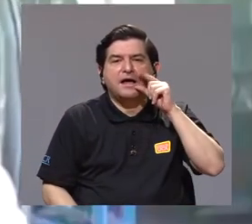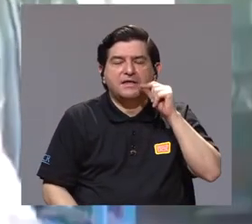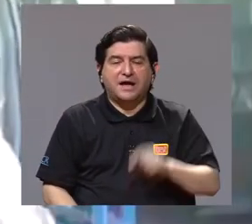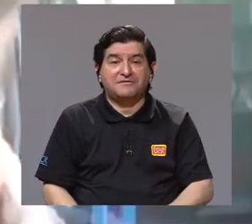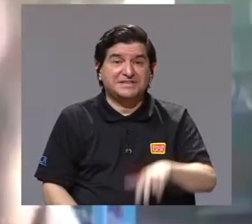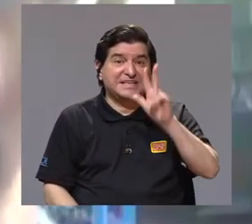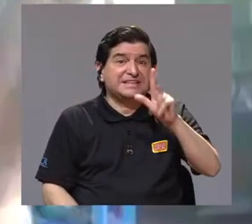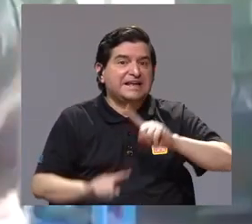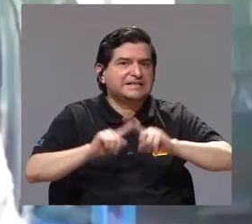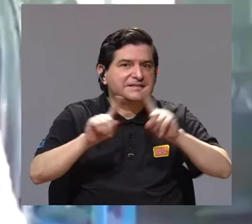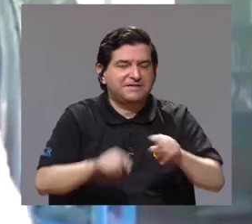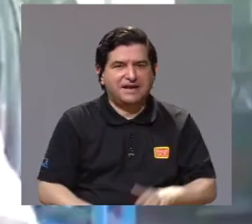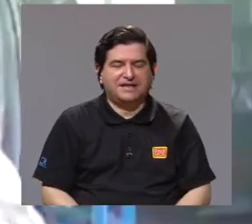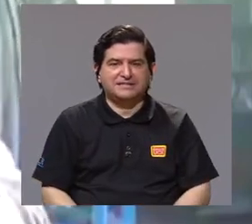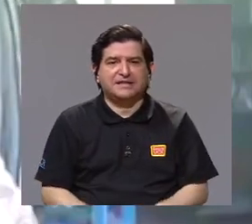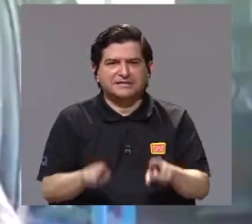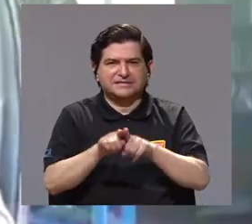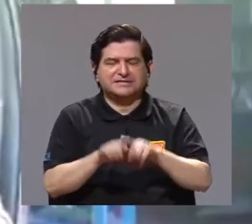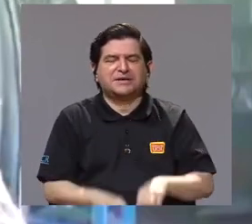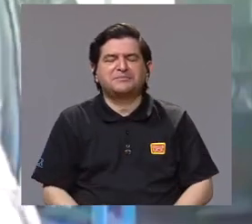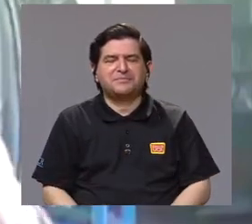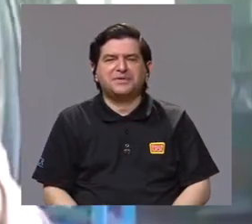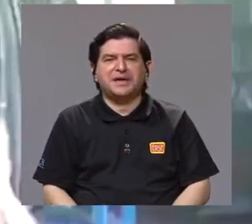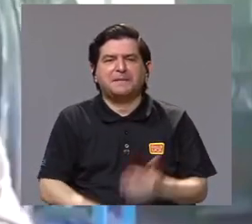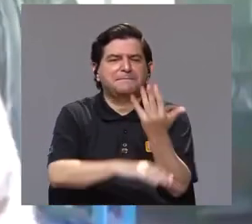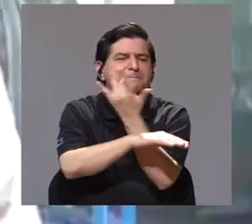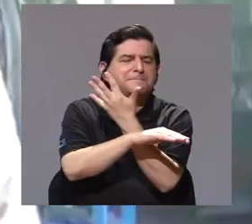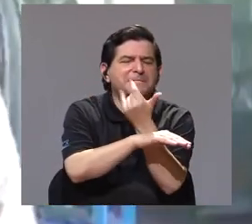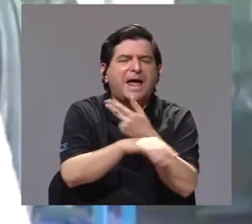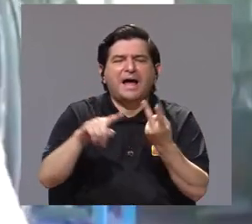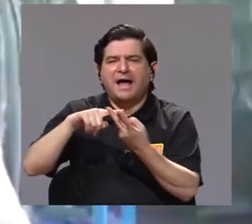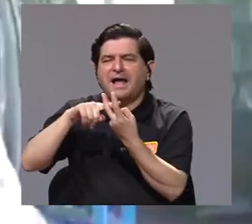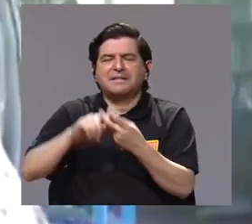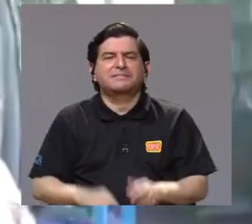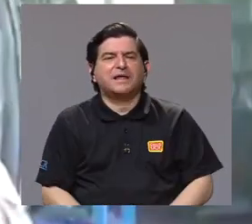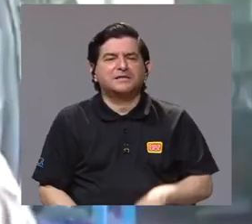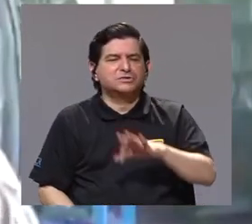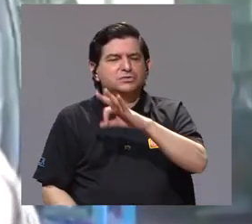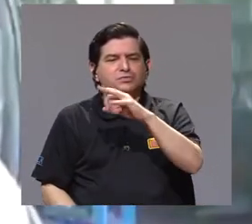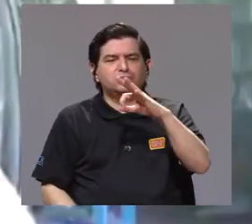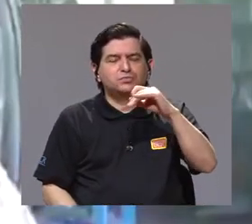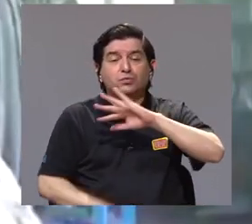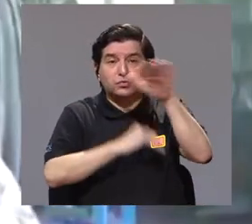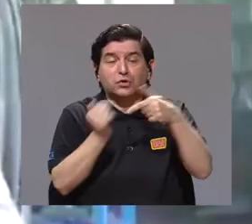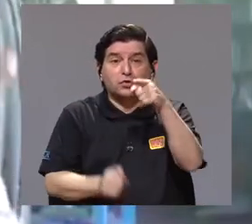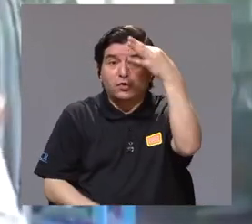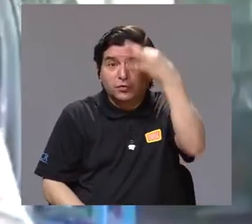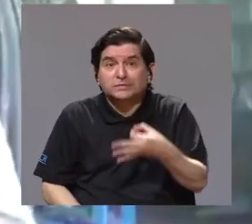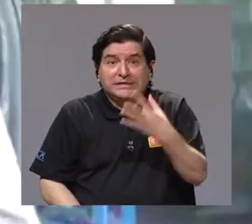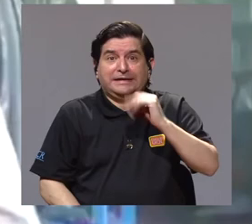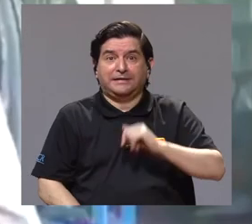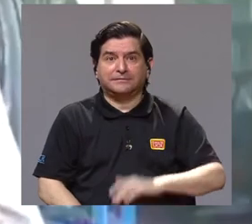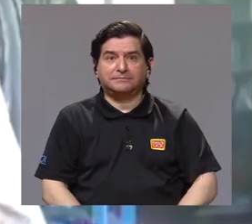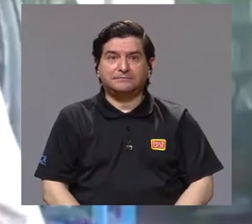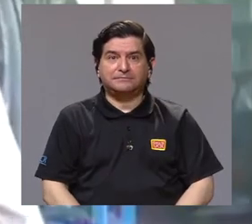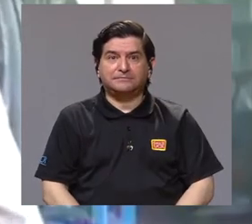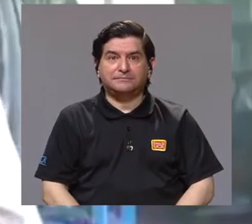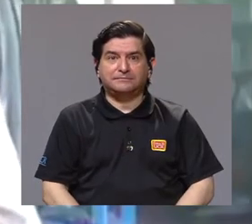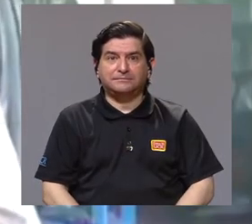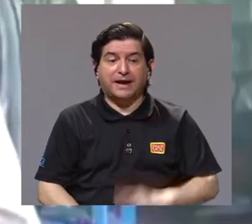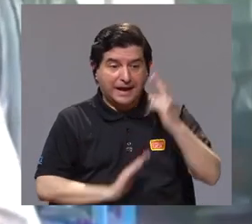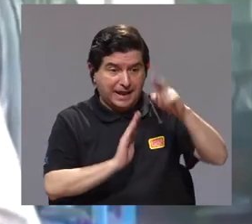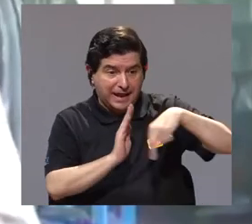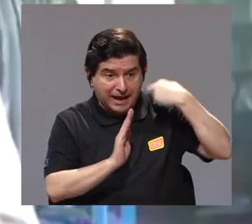aves, tiene tres guías de aves, tiene de escarabajos, tiene de plantas, de murciélagos, de mariposas, de todo lo que usted se puede imaginar.